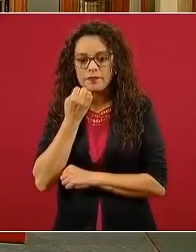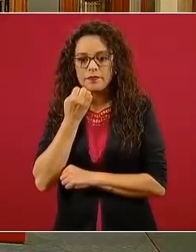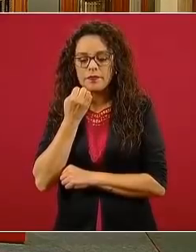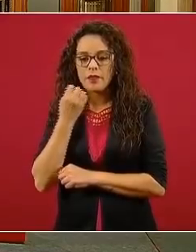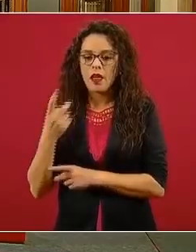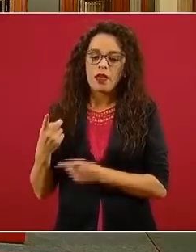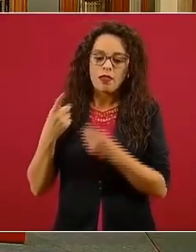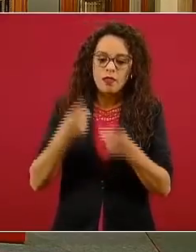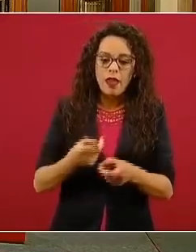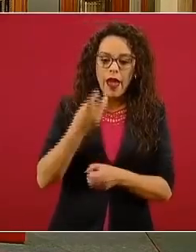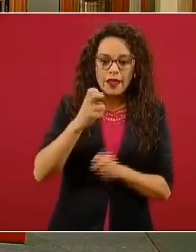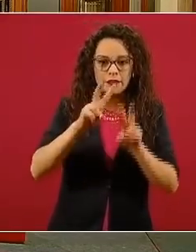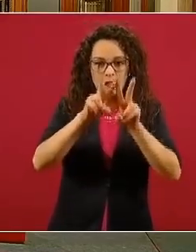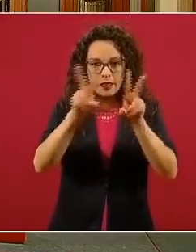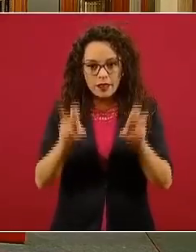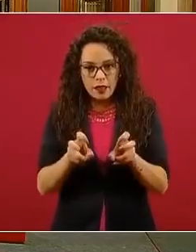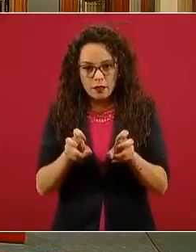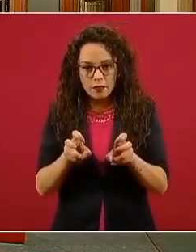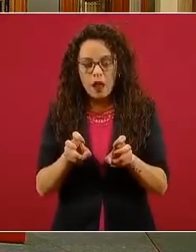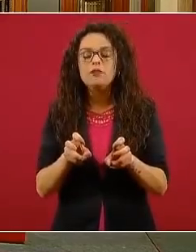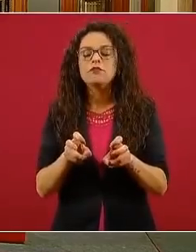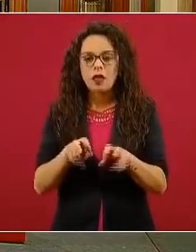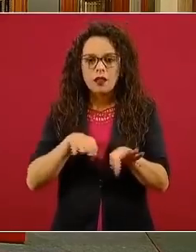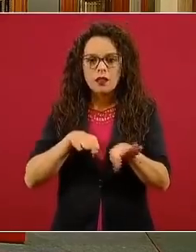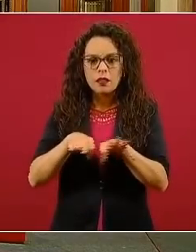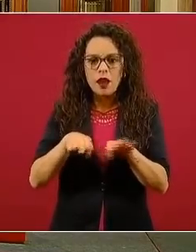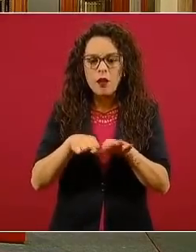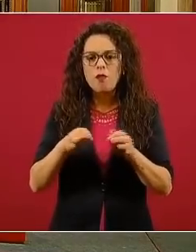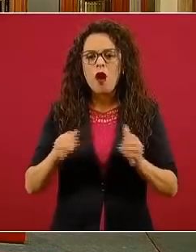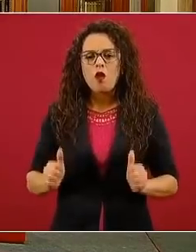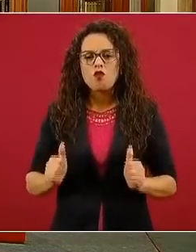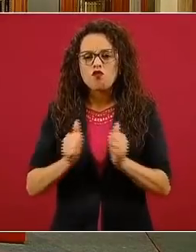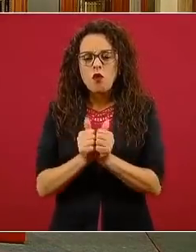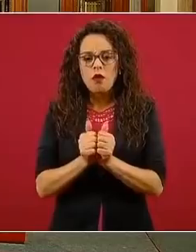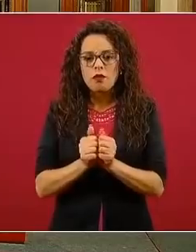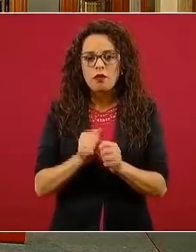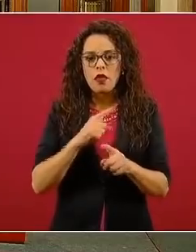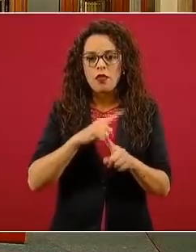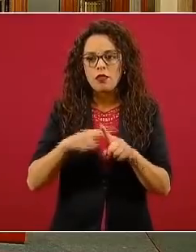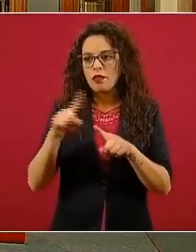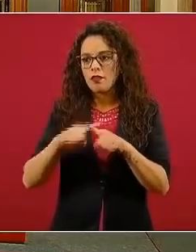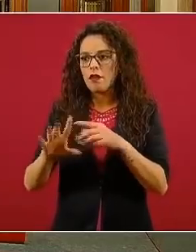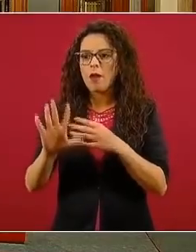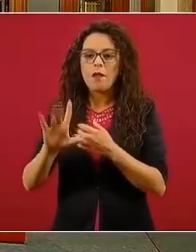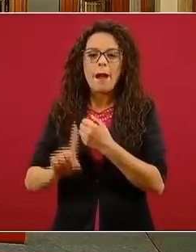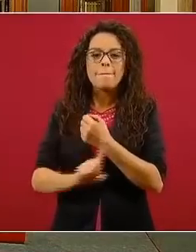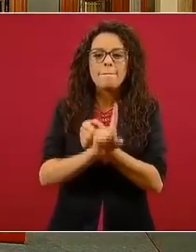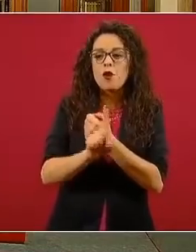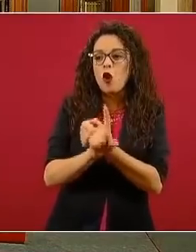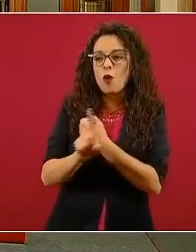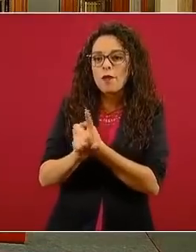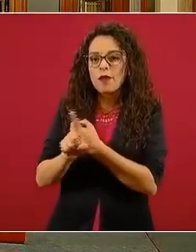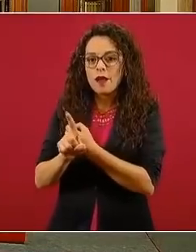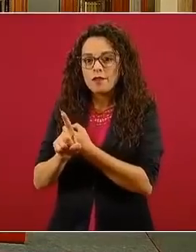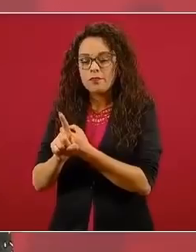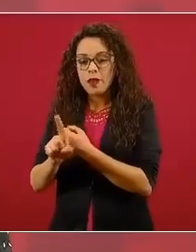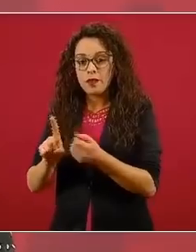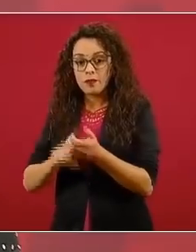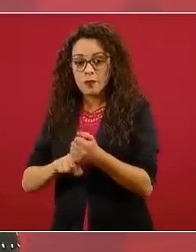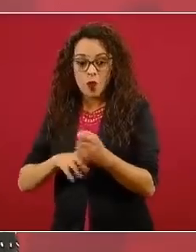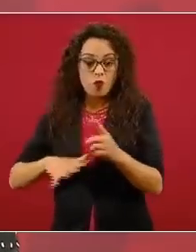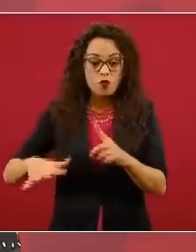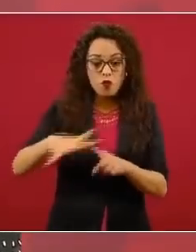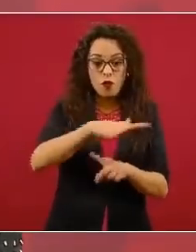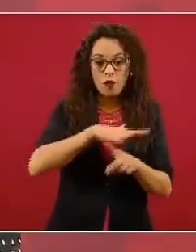asignatura? Pues, se va a trabajar a través de situaciones problemáticas que sean del contexto